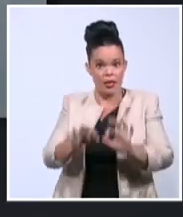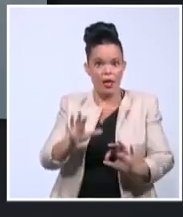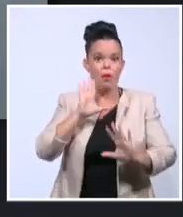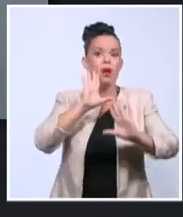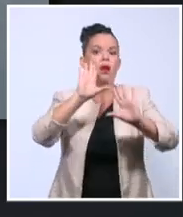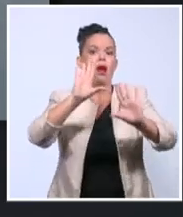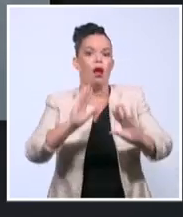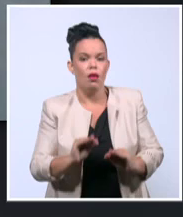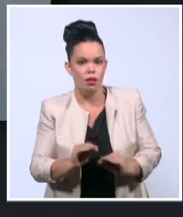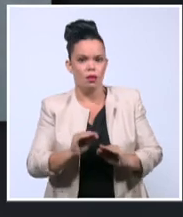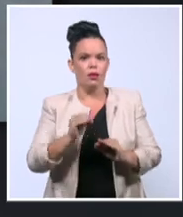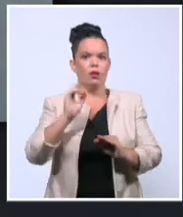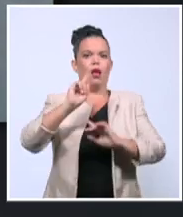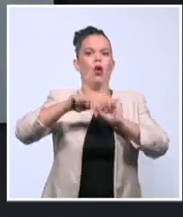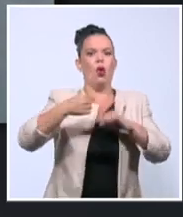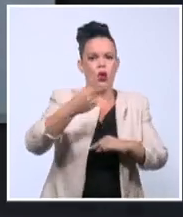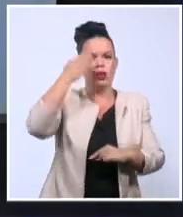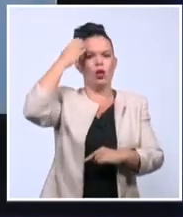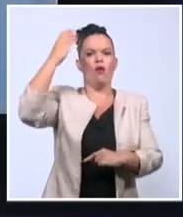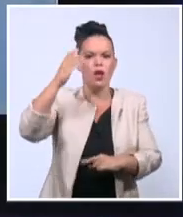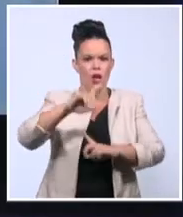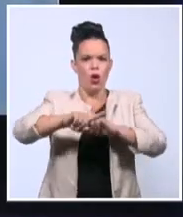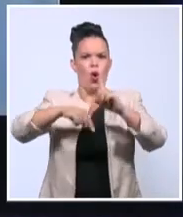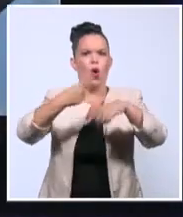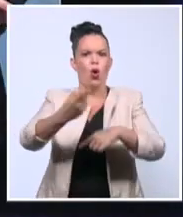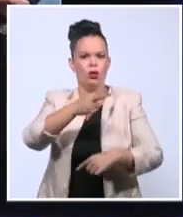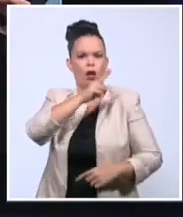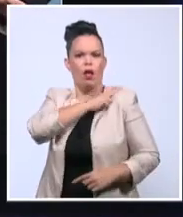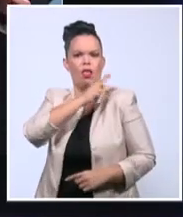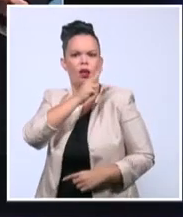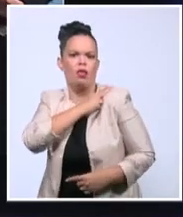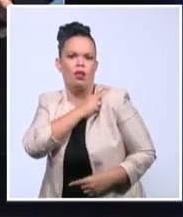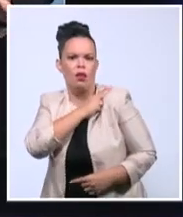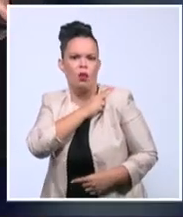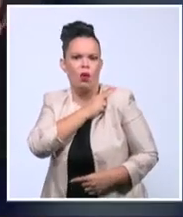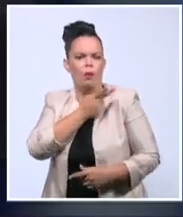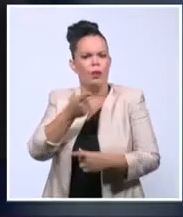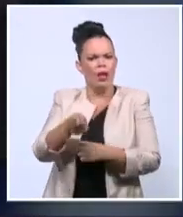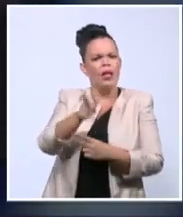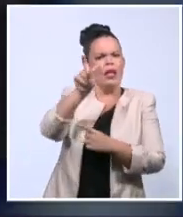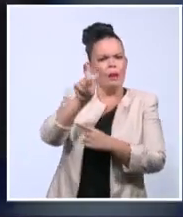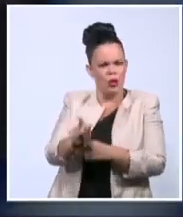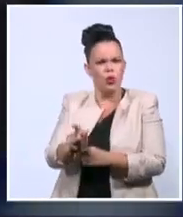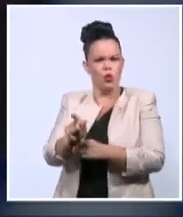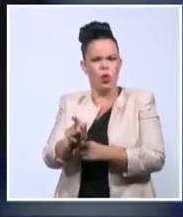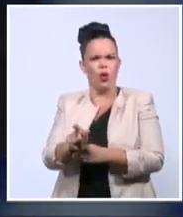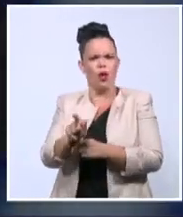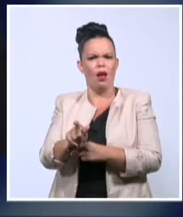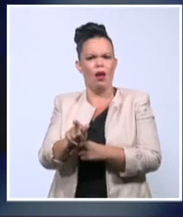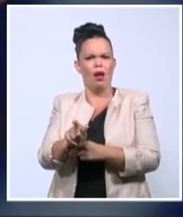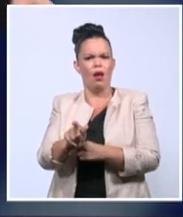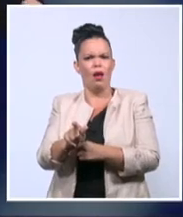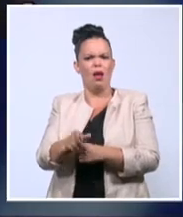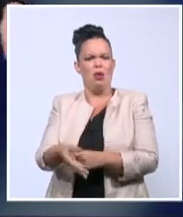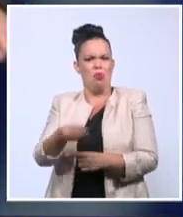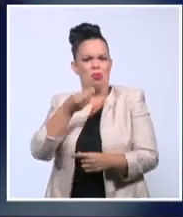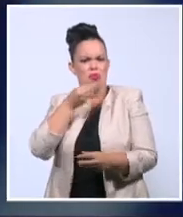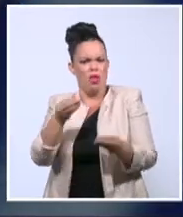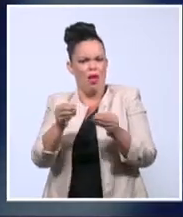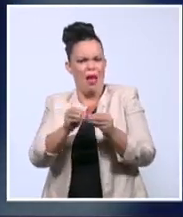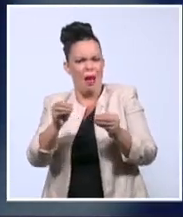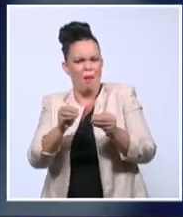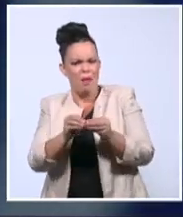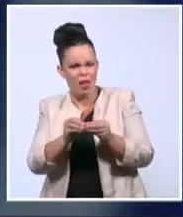gobierno, a los dirigentes, alguien tan acusador, no debería extrañarse si termina acusado, pero no acusado por el